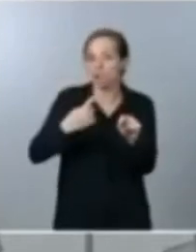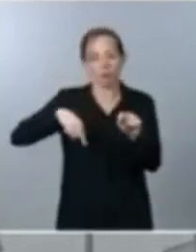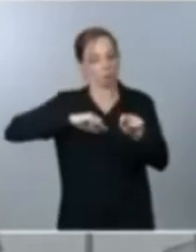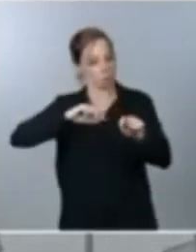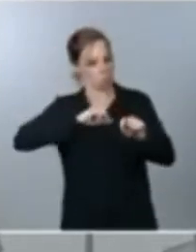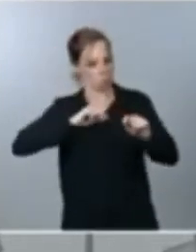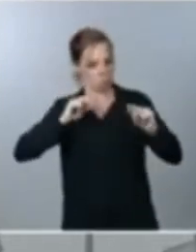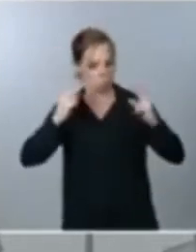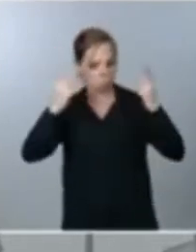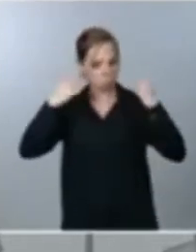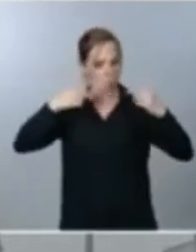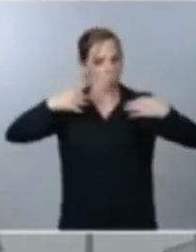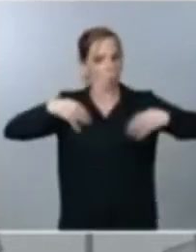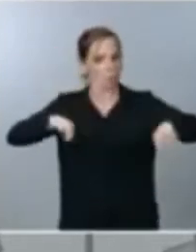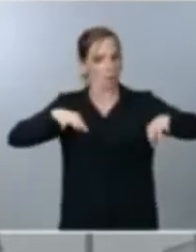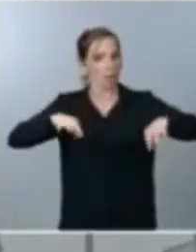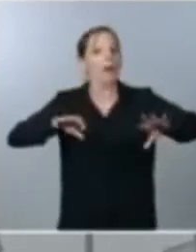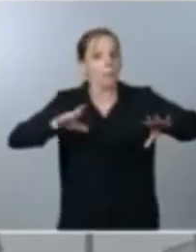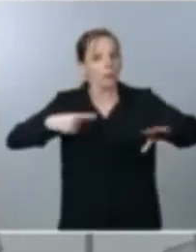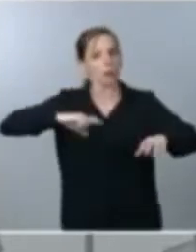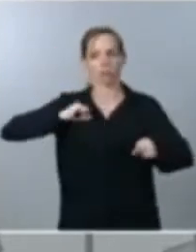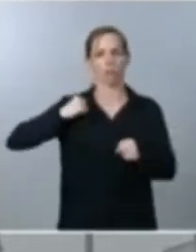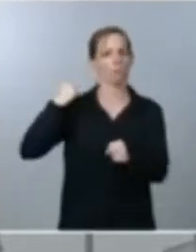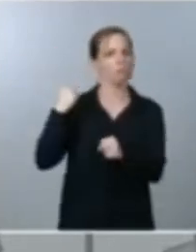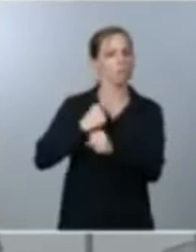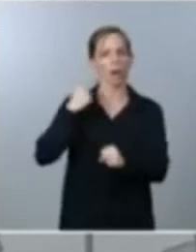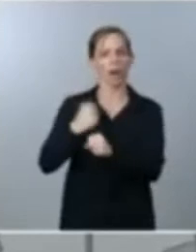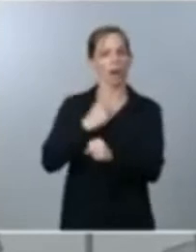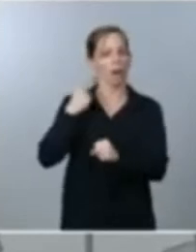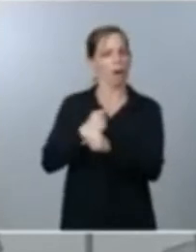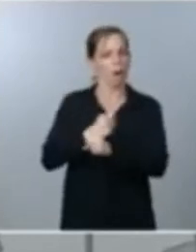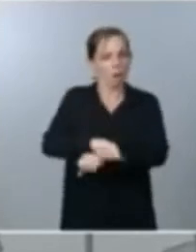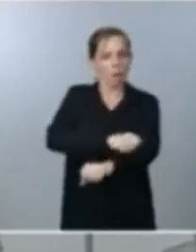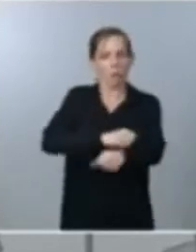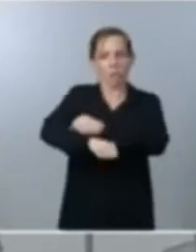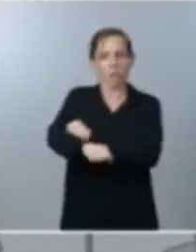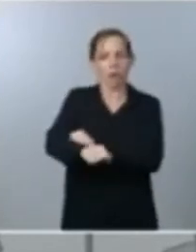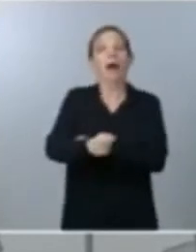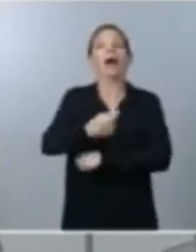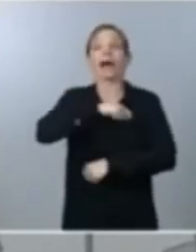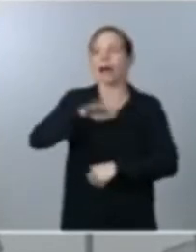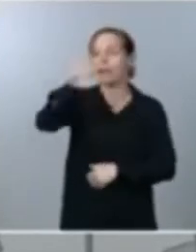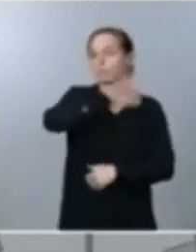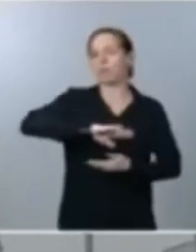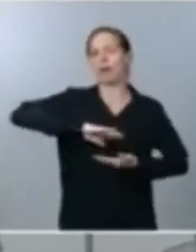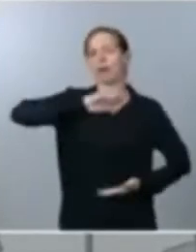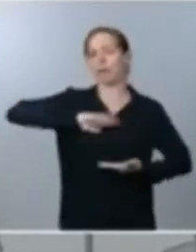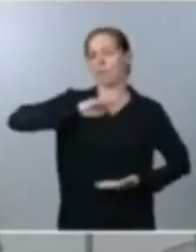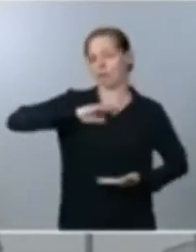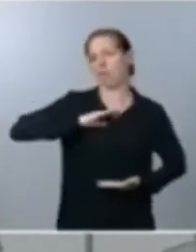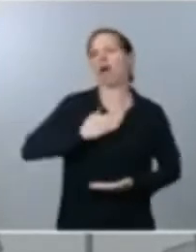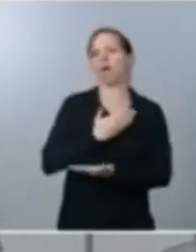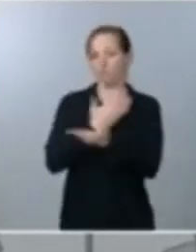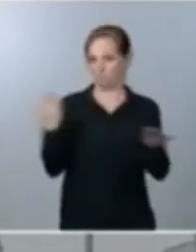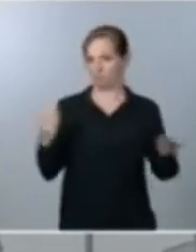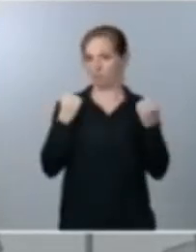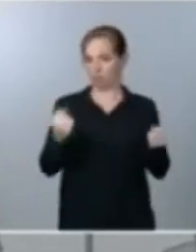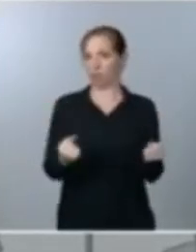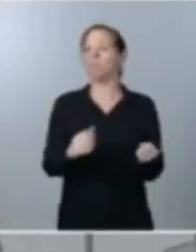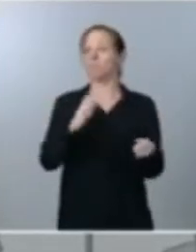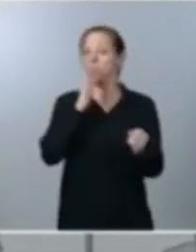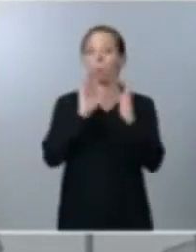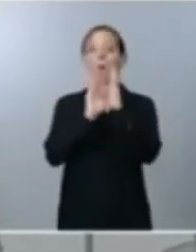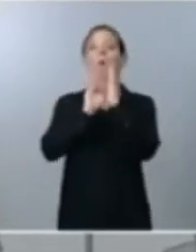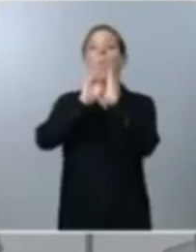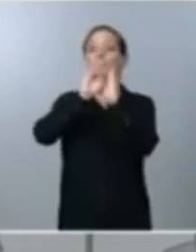entre todos tenemos una fe absoluta en las capacidades de nuestro país si empezamos a doblegar la curva como estamos haciendo lo